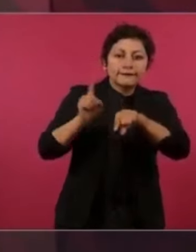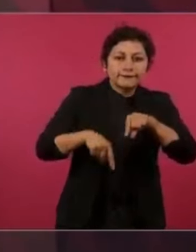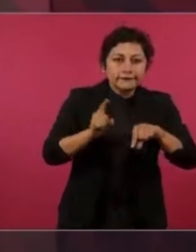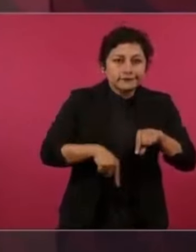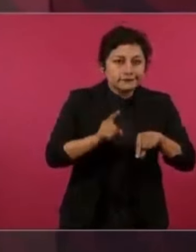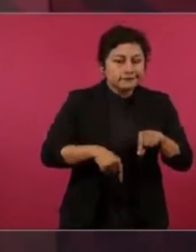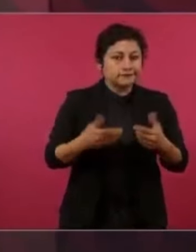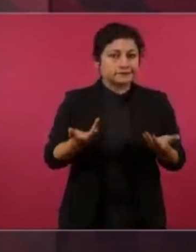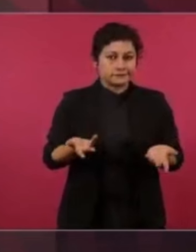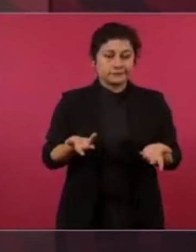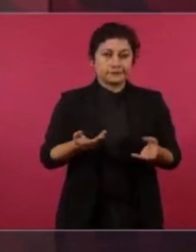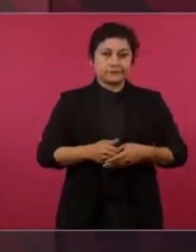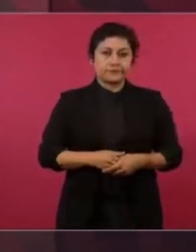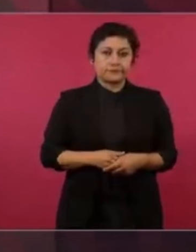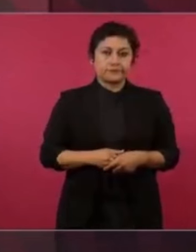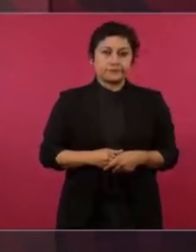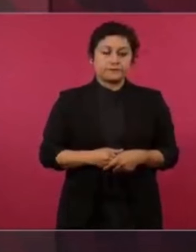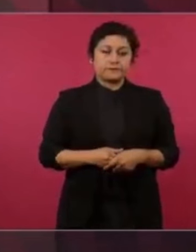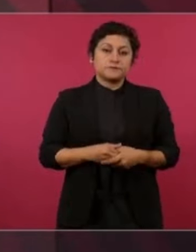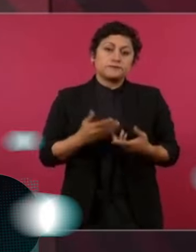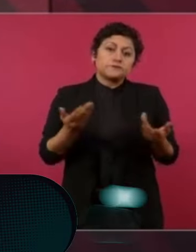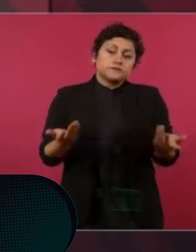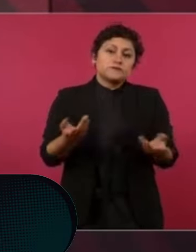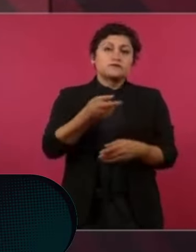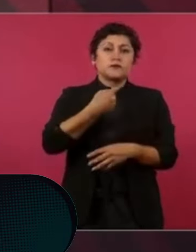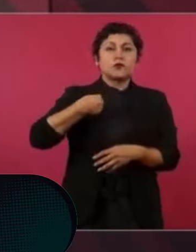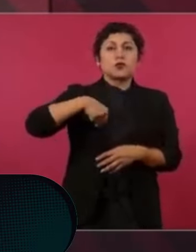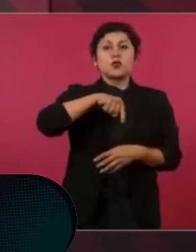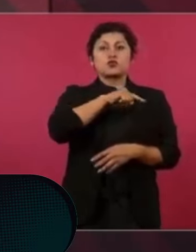Y no es para enojarnos, preocuparnos.